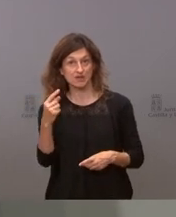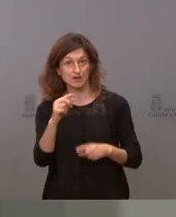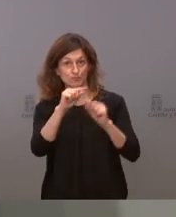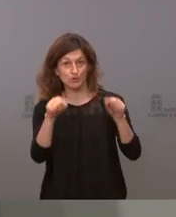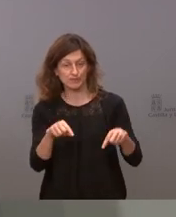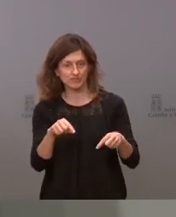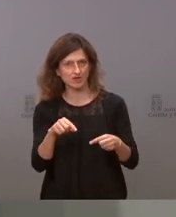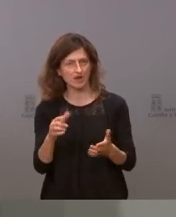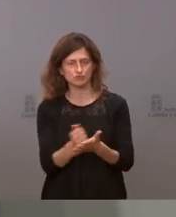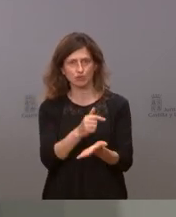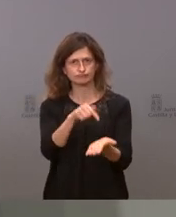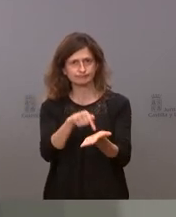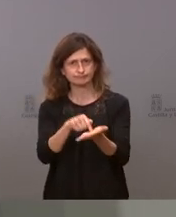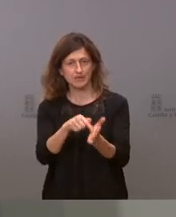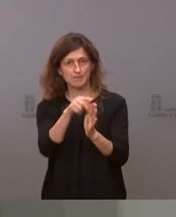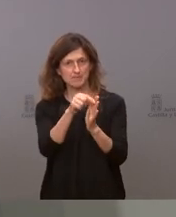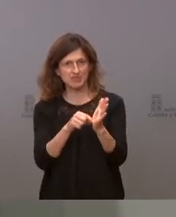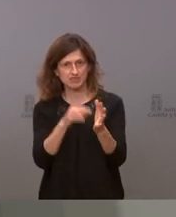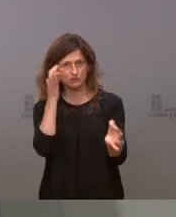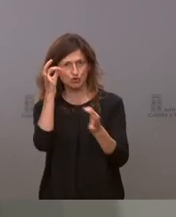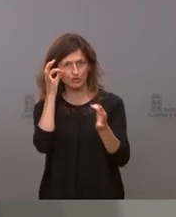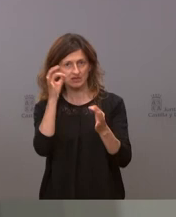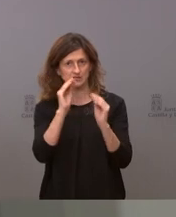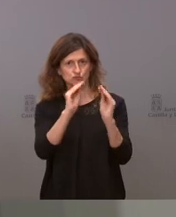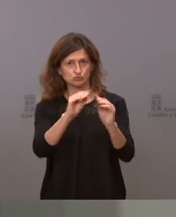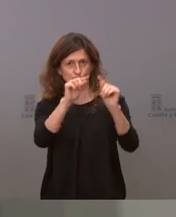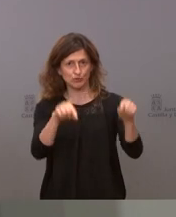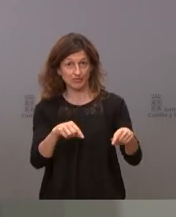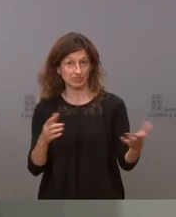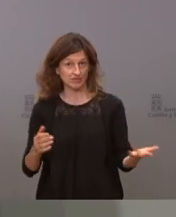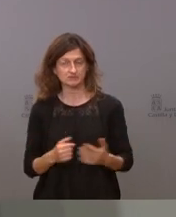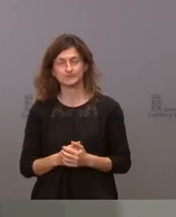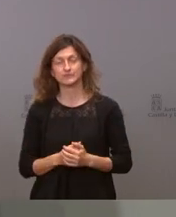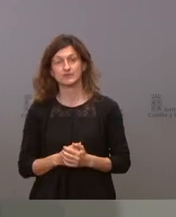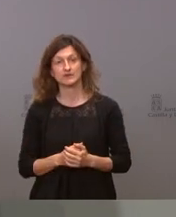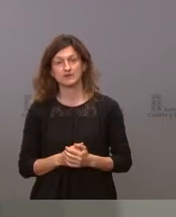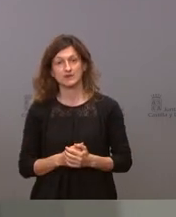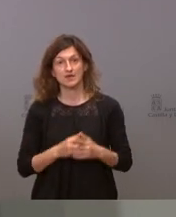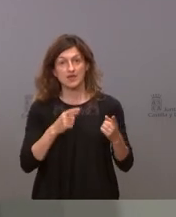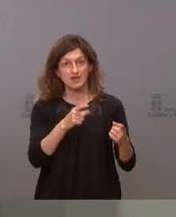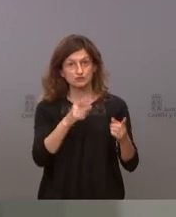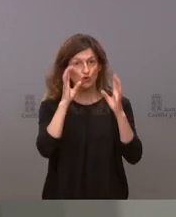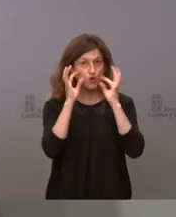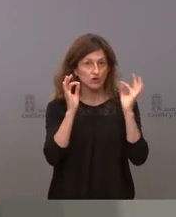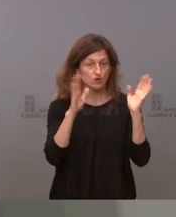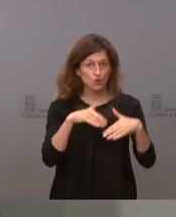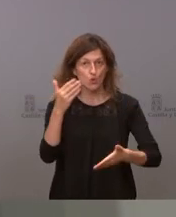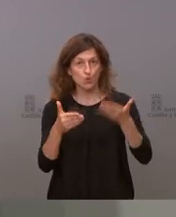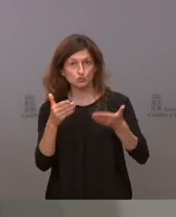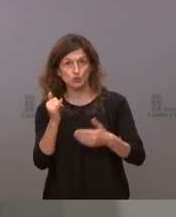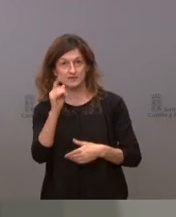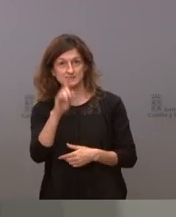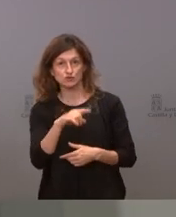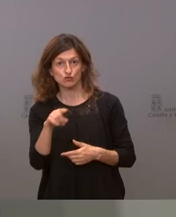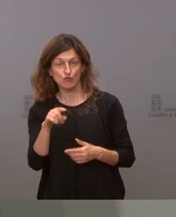nos reclaman medidas concretas para sus provincias el asunto es si esto es razonable o no si es justo o no si es necesario